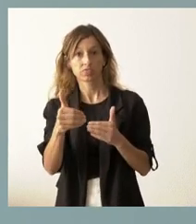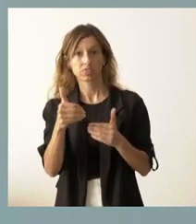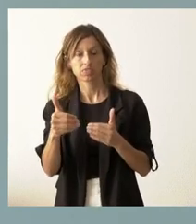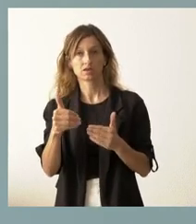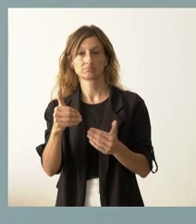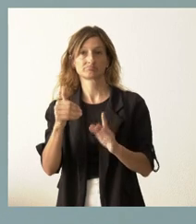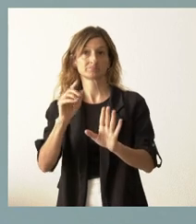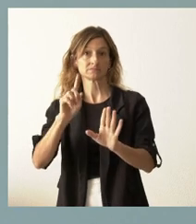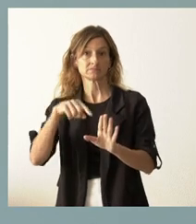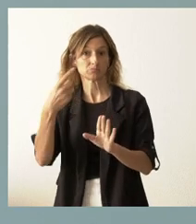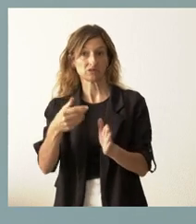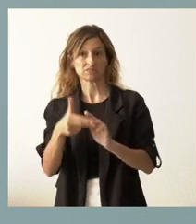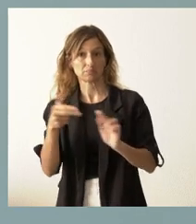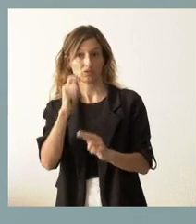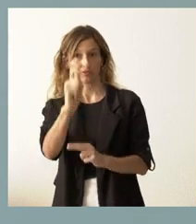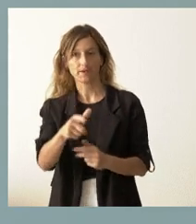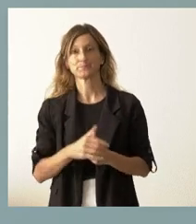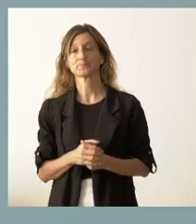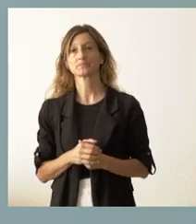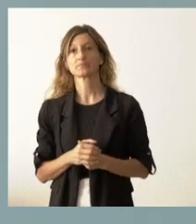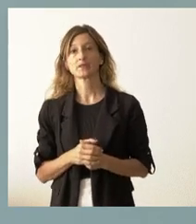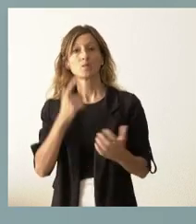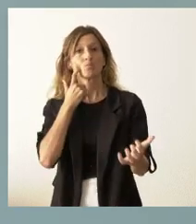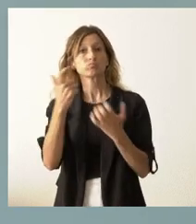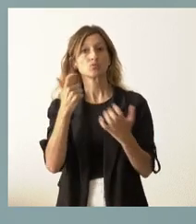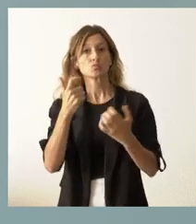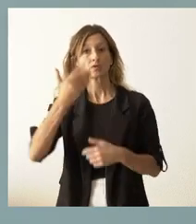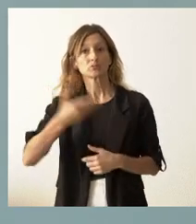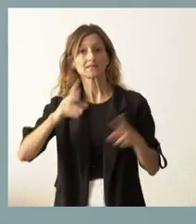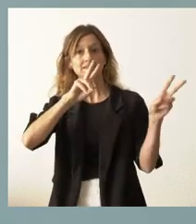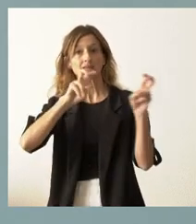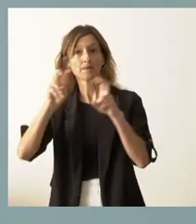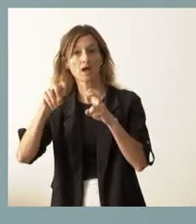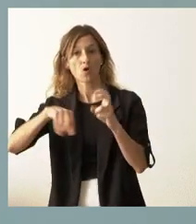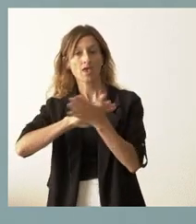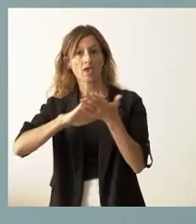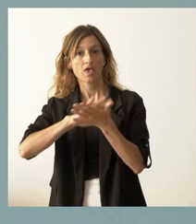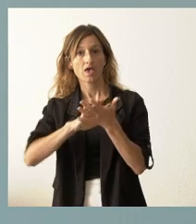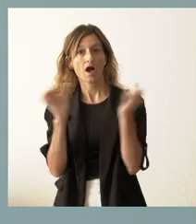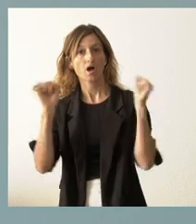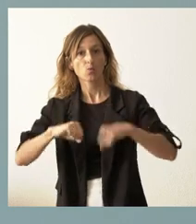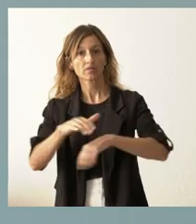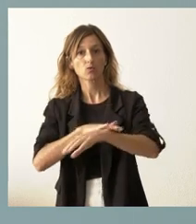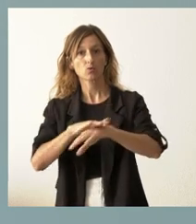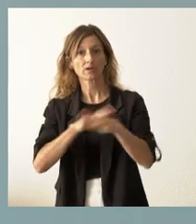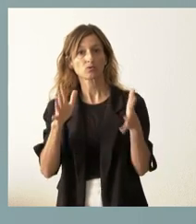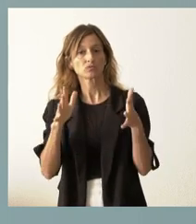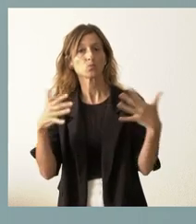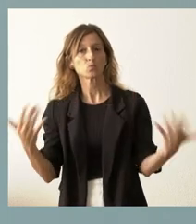inmediato. Por destacar, los asuntos más importantes de los que hemos abordado esta mañana en el Consejo de Gobierno es que